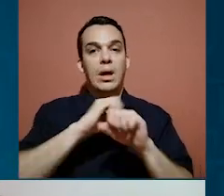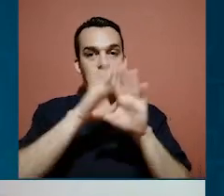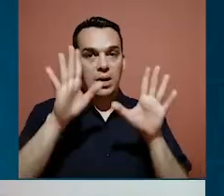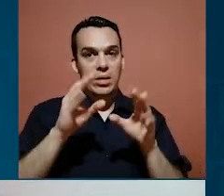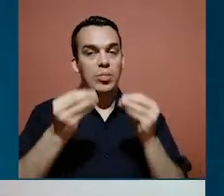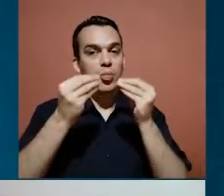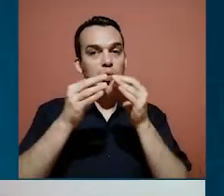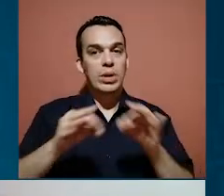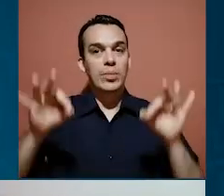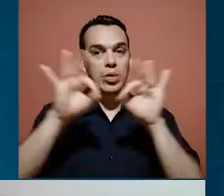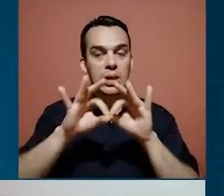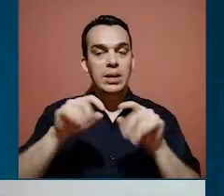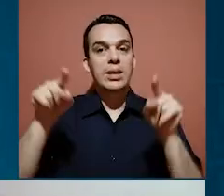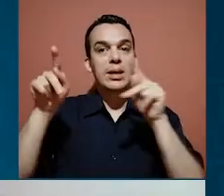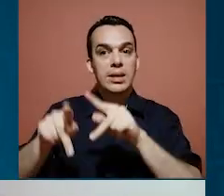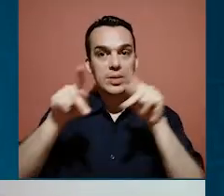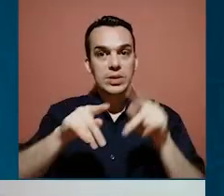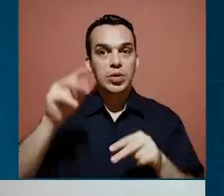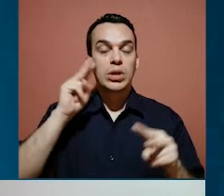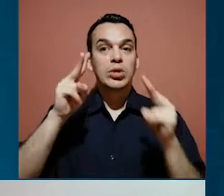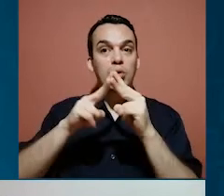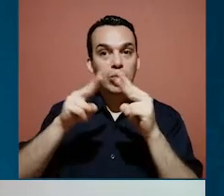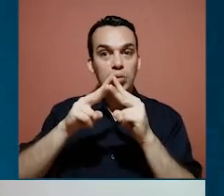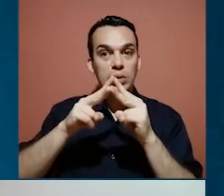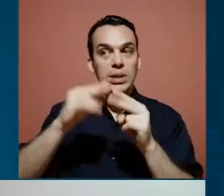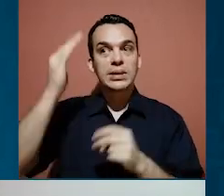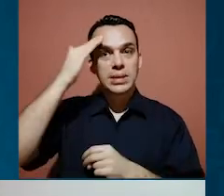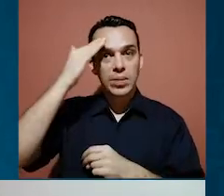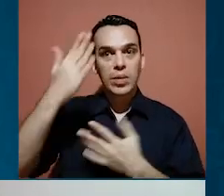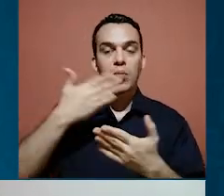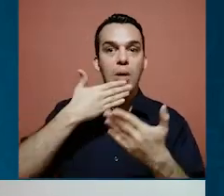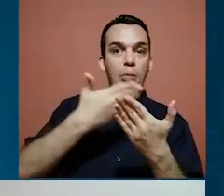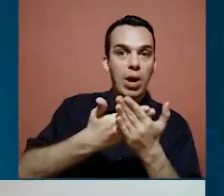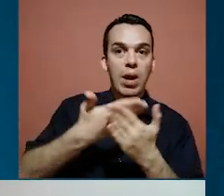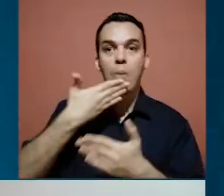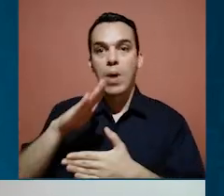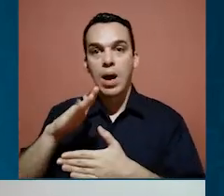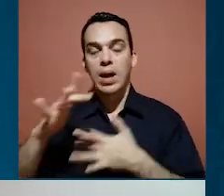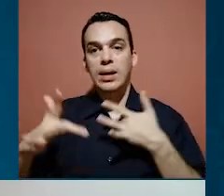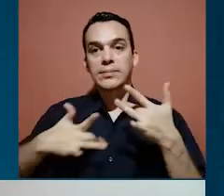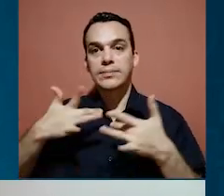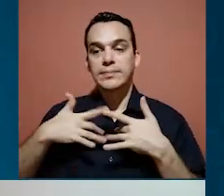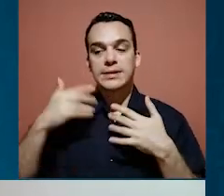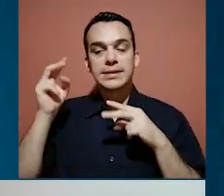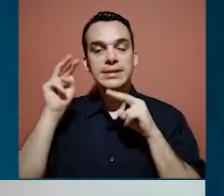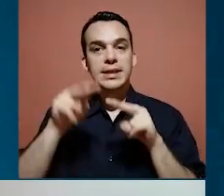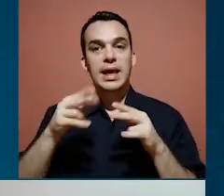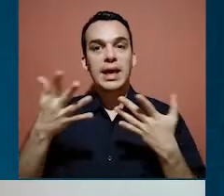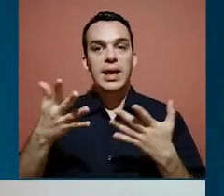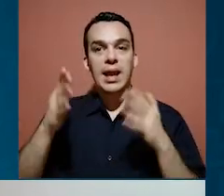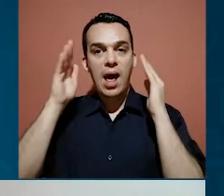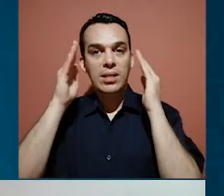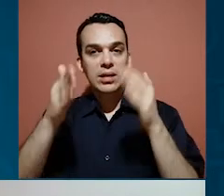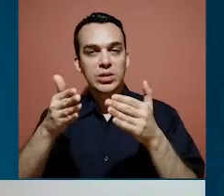Claro, es súper importante que la gente los conozca también porque de ahí depende que tengan una buena o mala percepción de